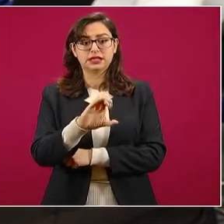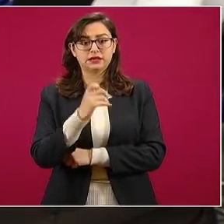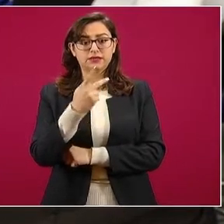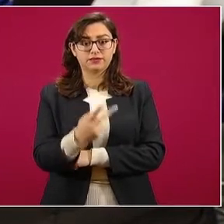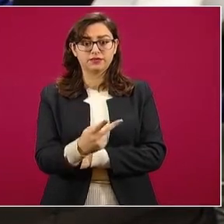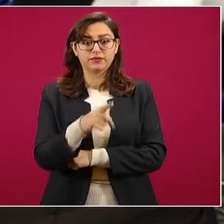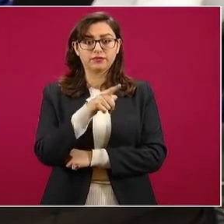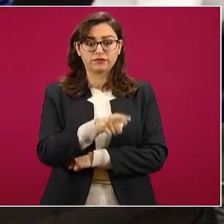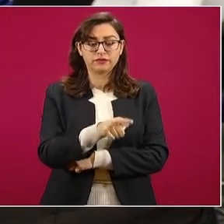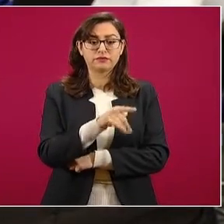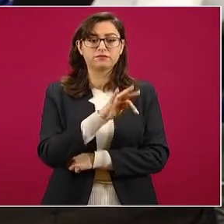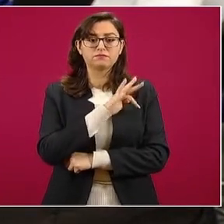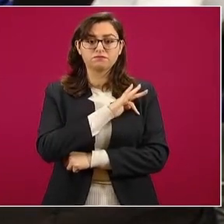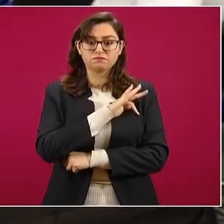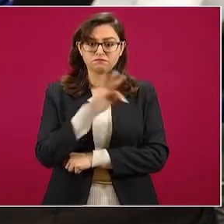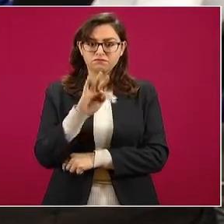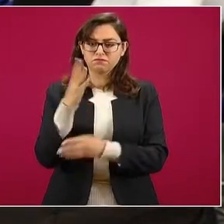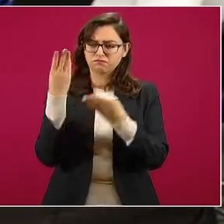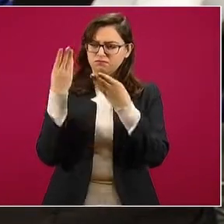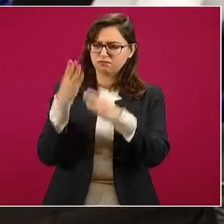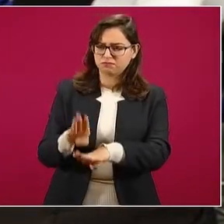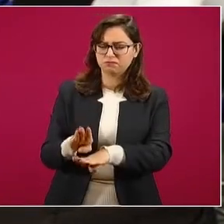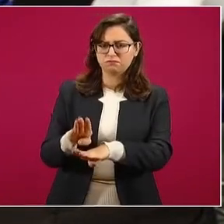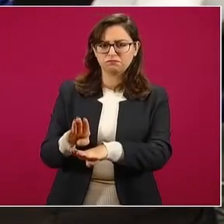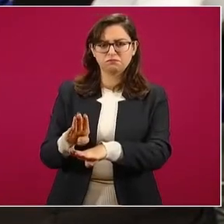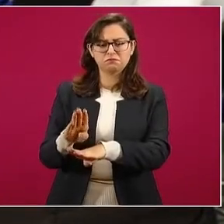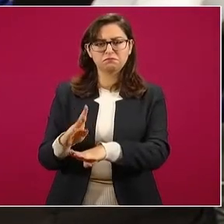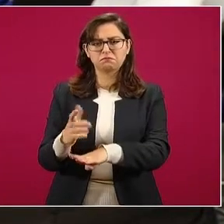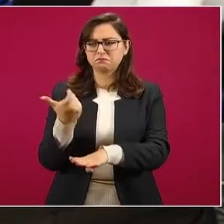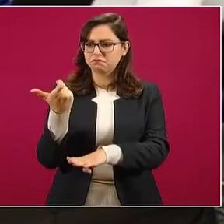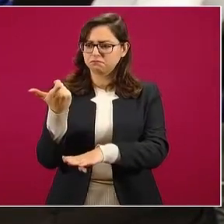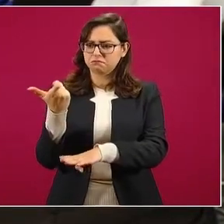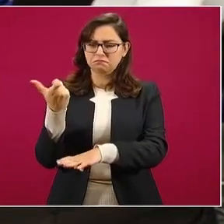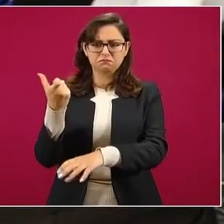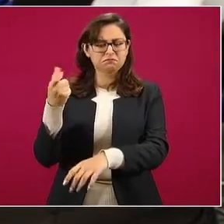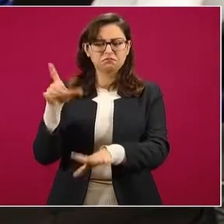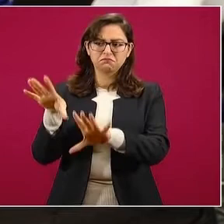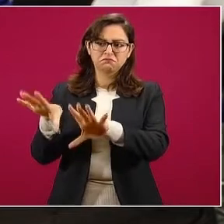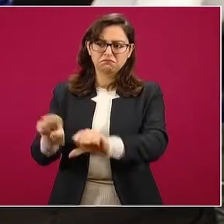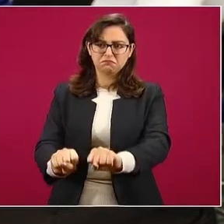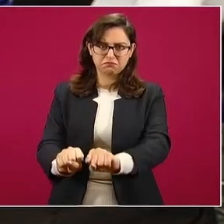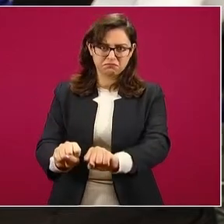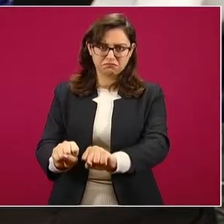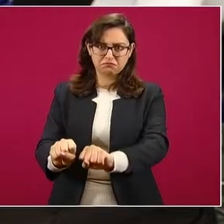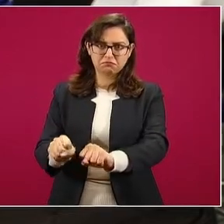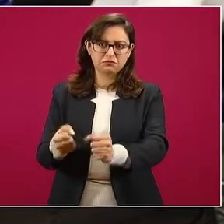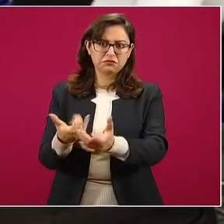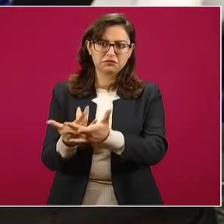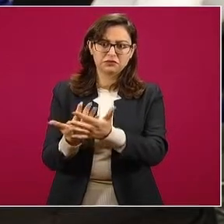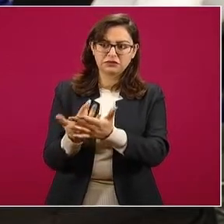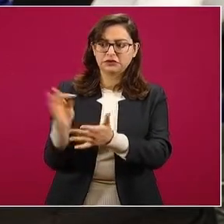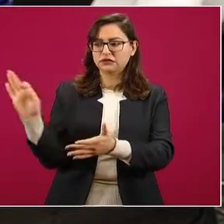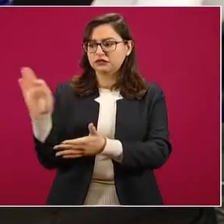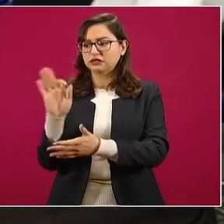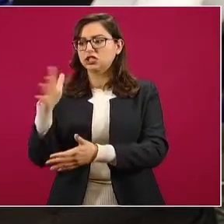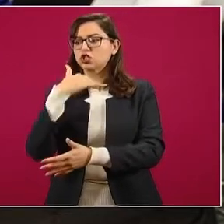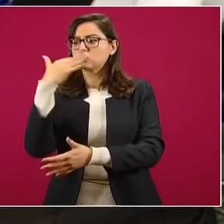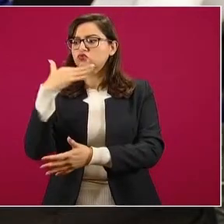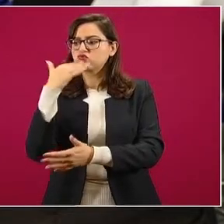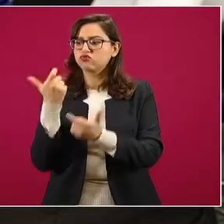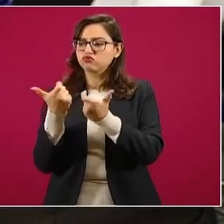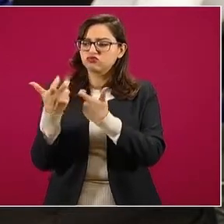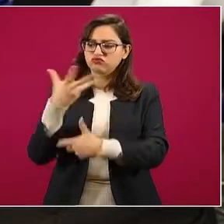pueda congelar cuentas sin orden judicial cuando existan posibles delitos como lavado de dinero o